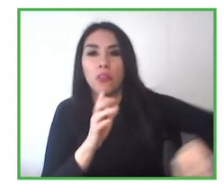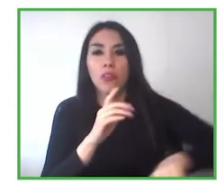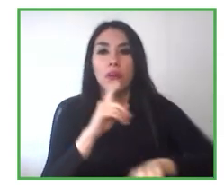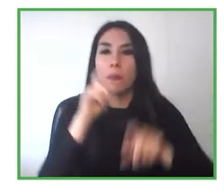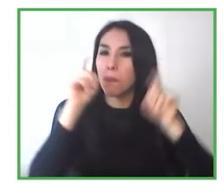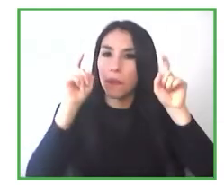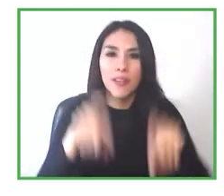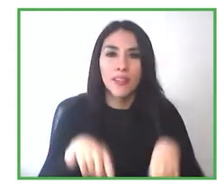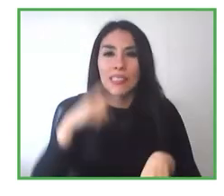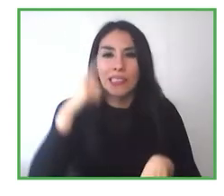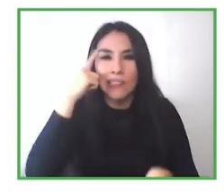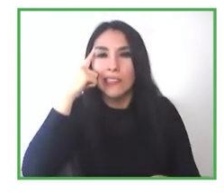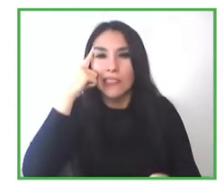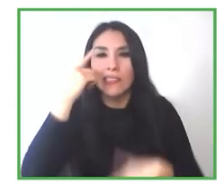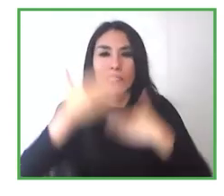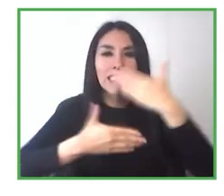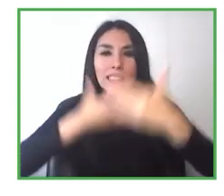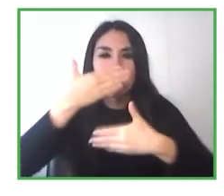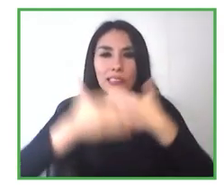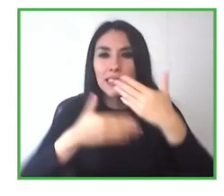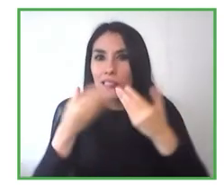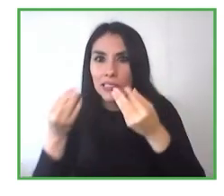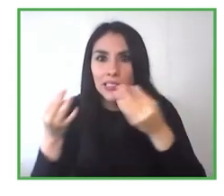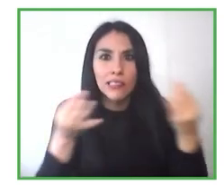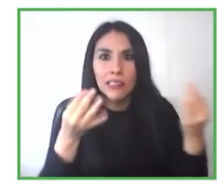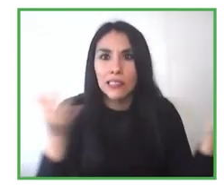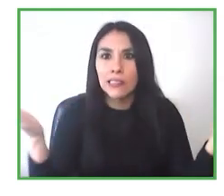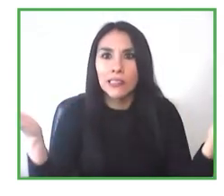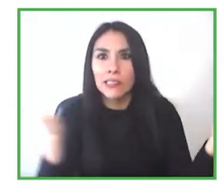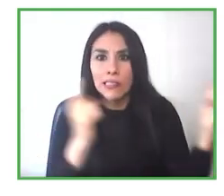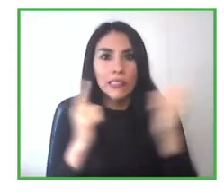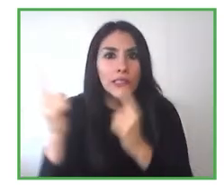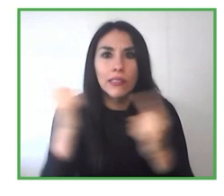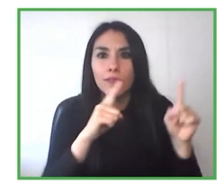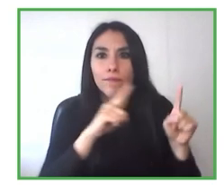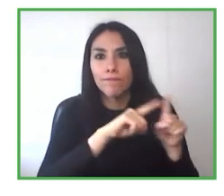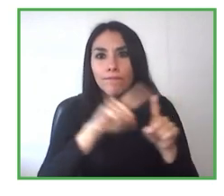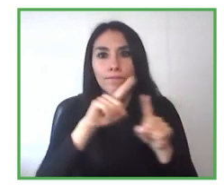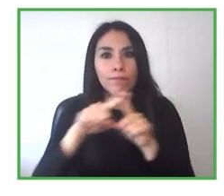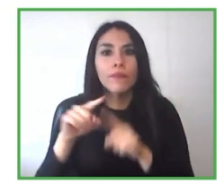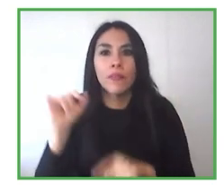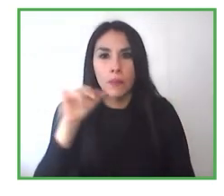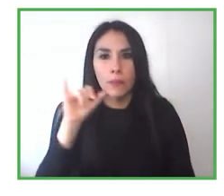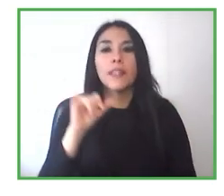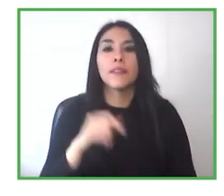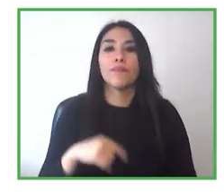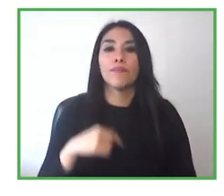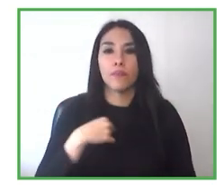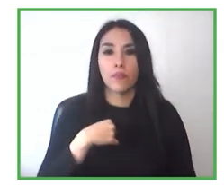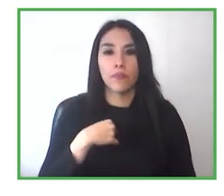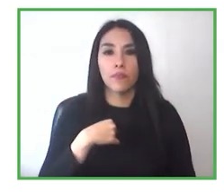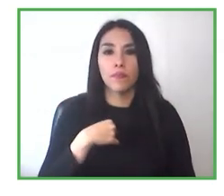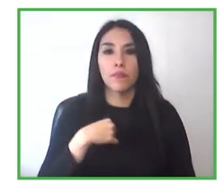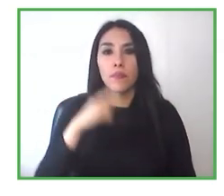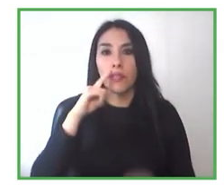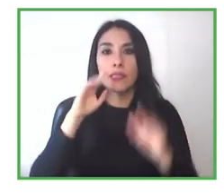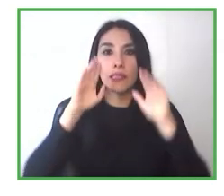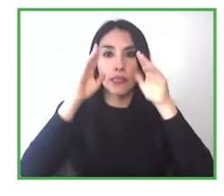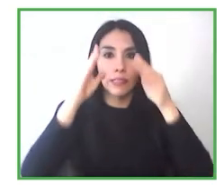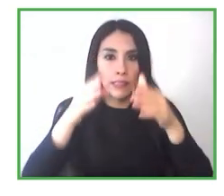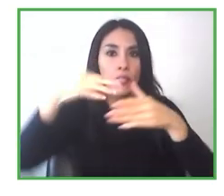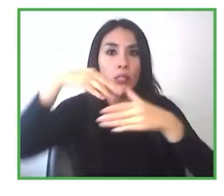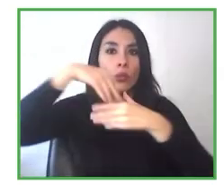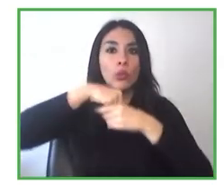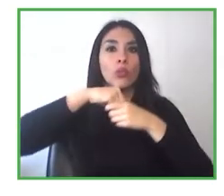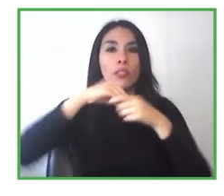día más, y ya cómo trabajan esa inclusión y esa diversidad, su interior, para